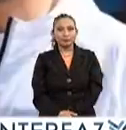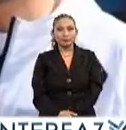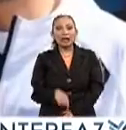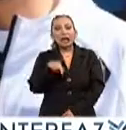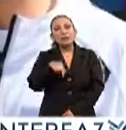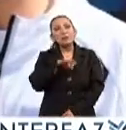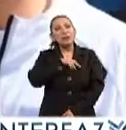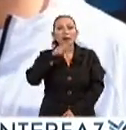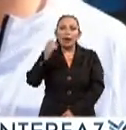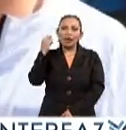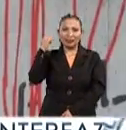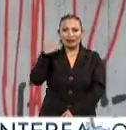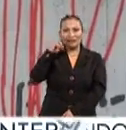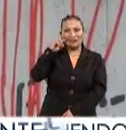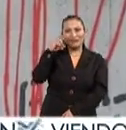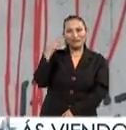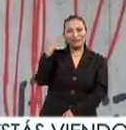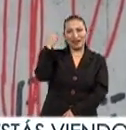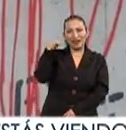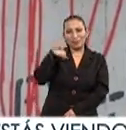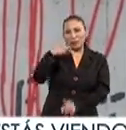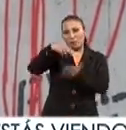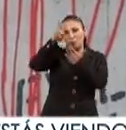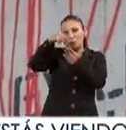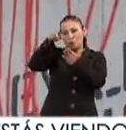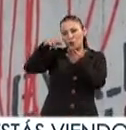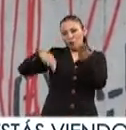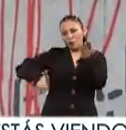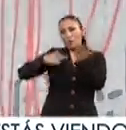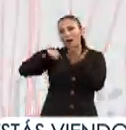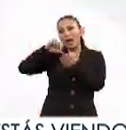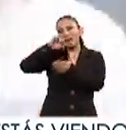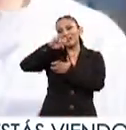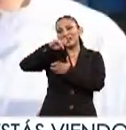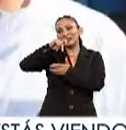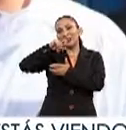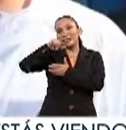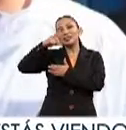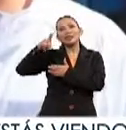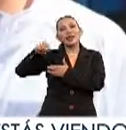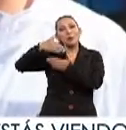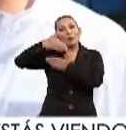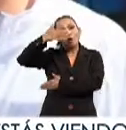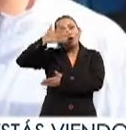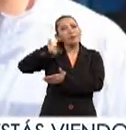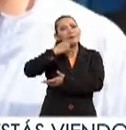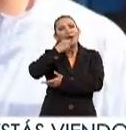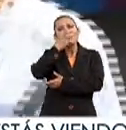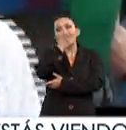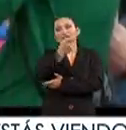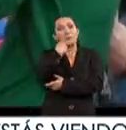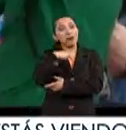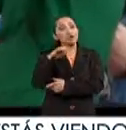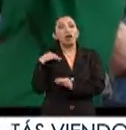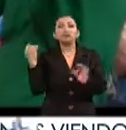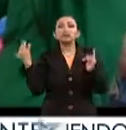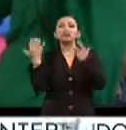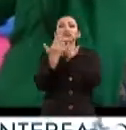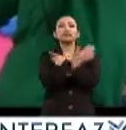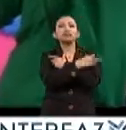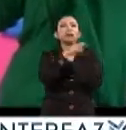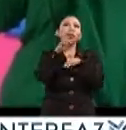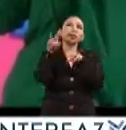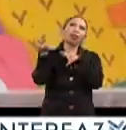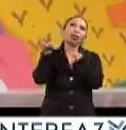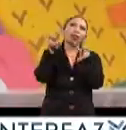aquí pueden ver atrás un poco del mural que voy a hacer para Central de Muros lo padre de los murales es eso que la gente puede pasar y el